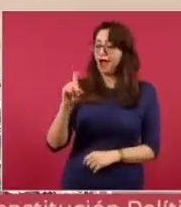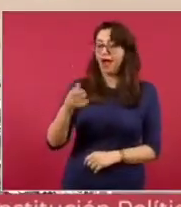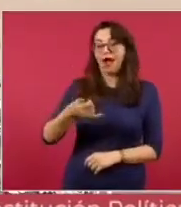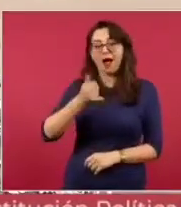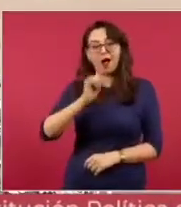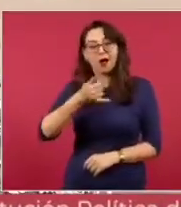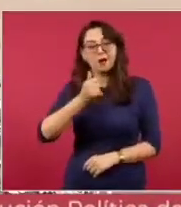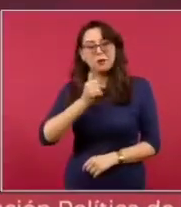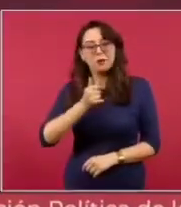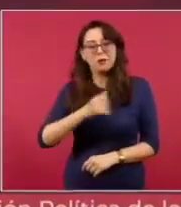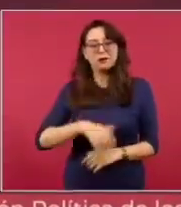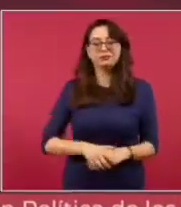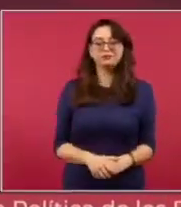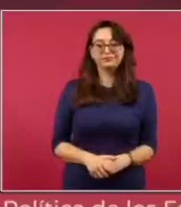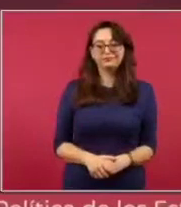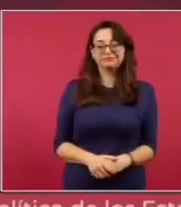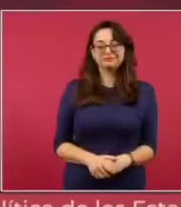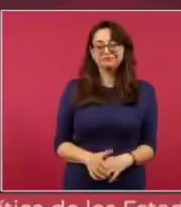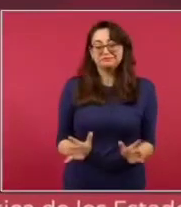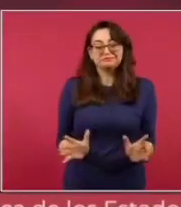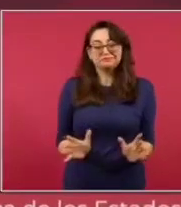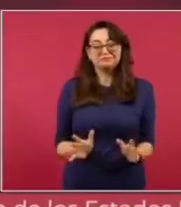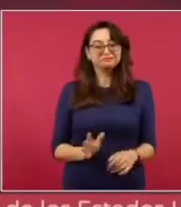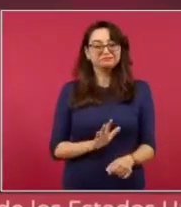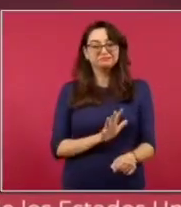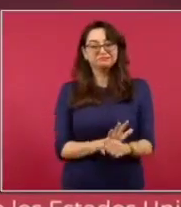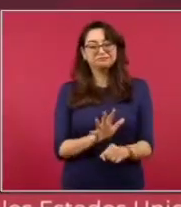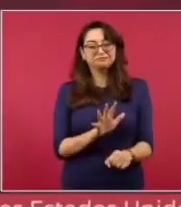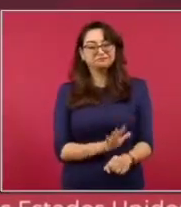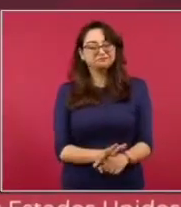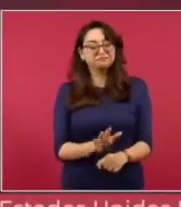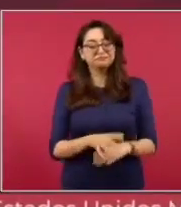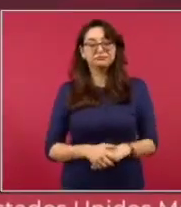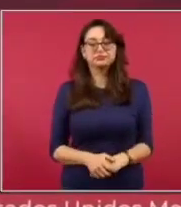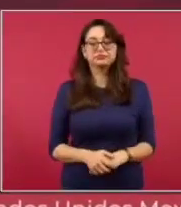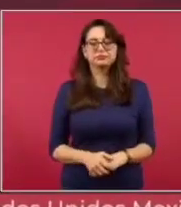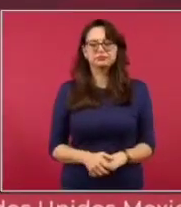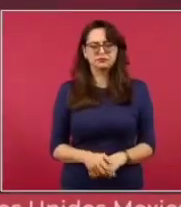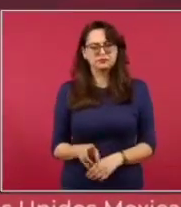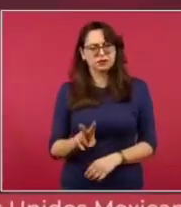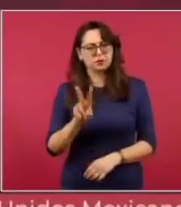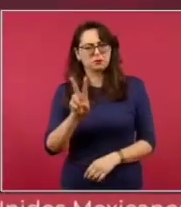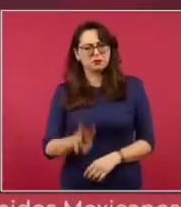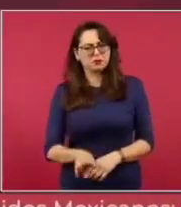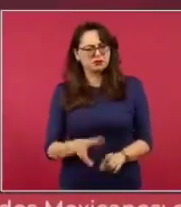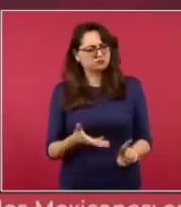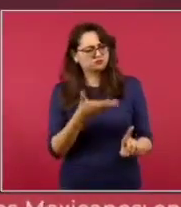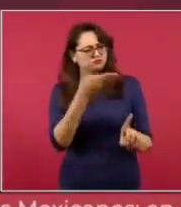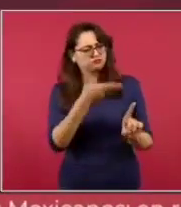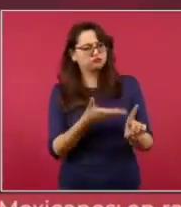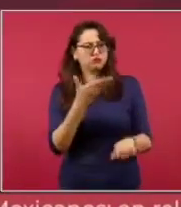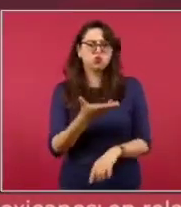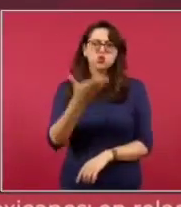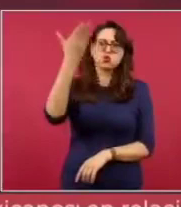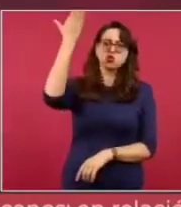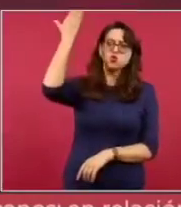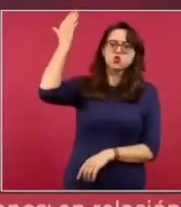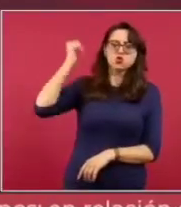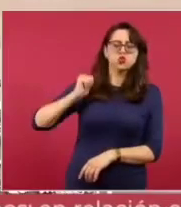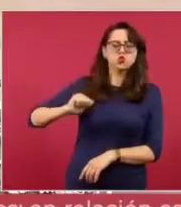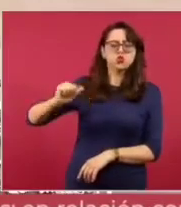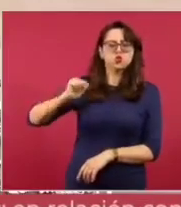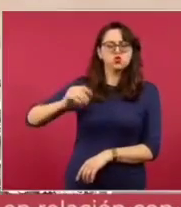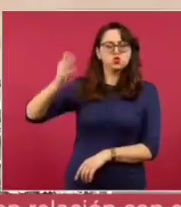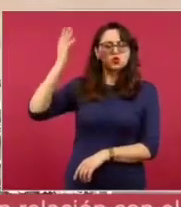tiene el antecedente de haber sufrido un infarto al corazón. La evaluación actual en este